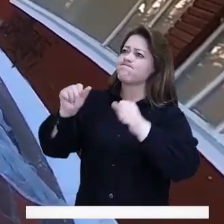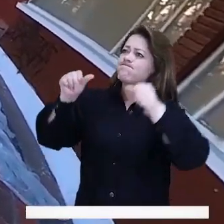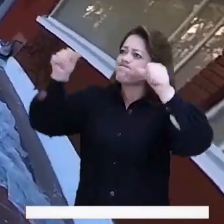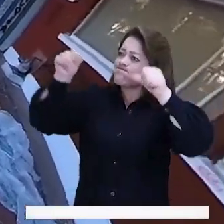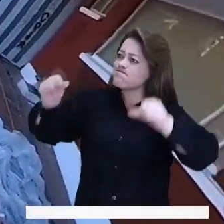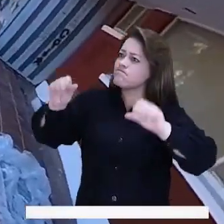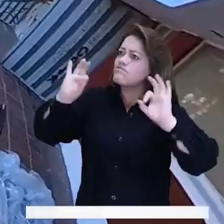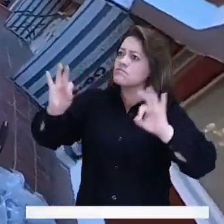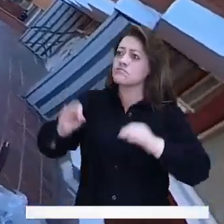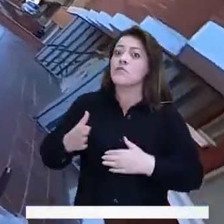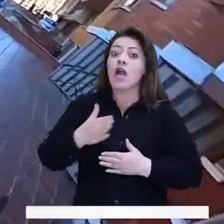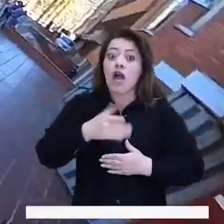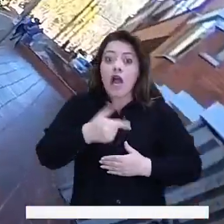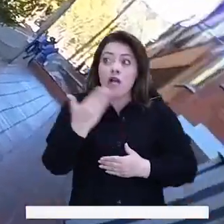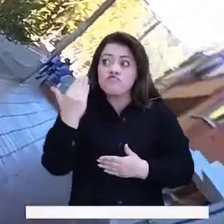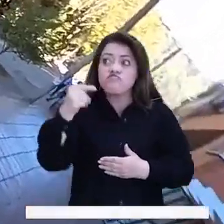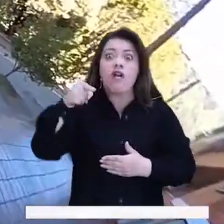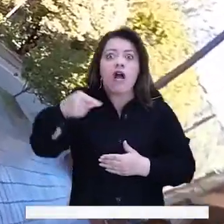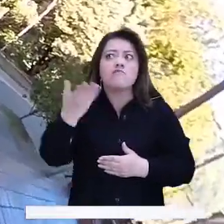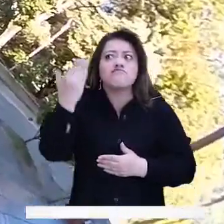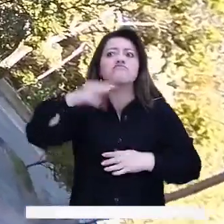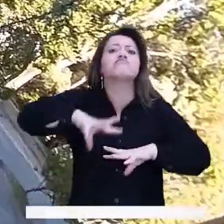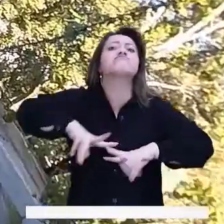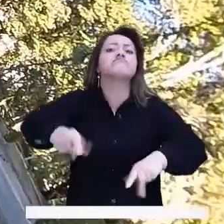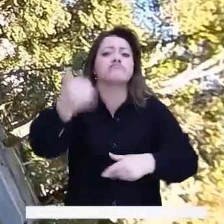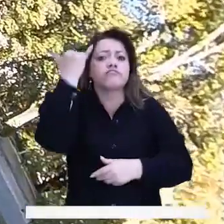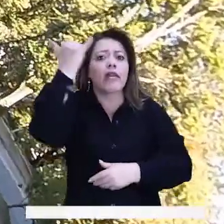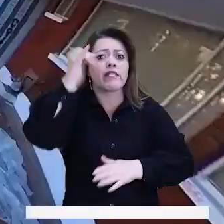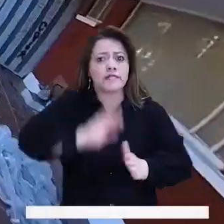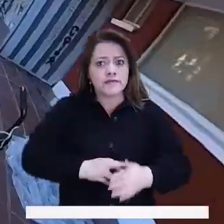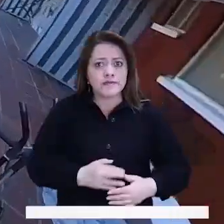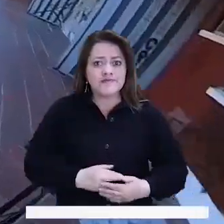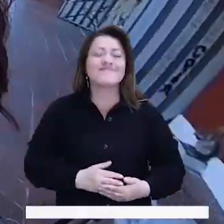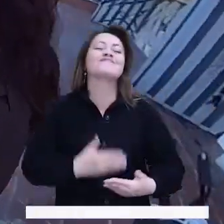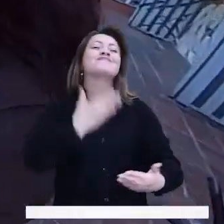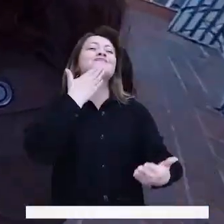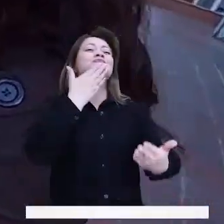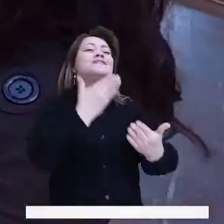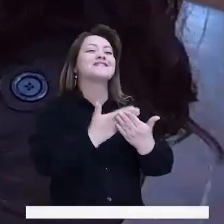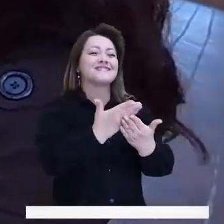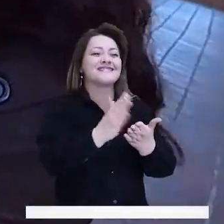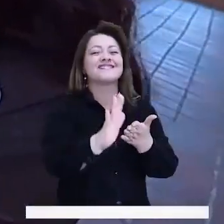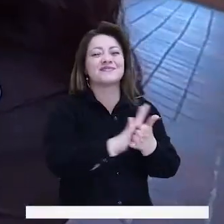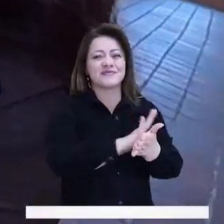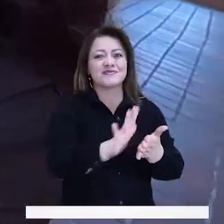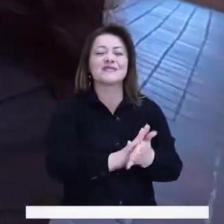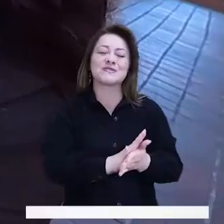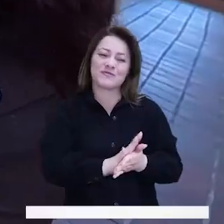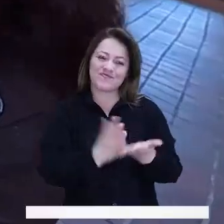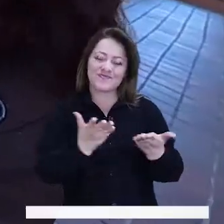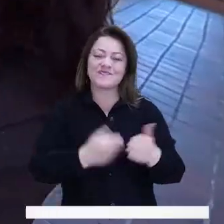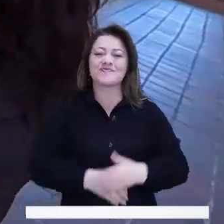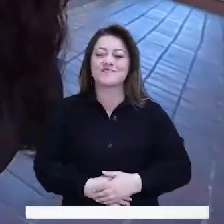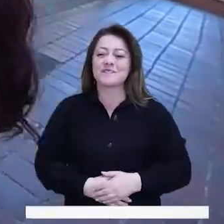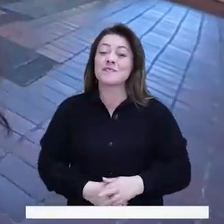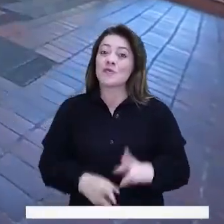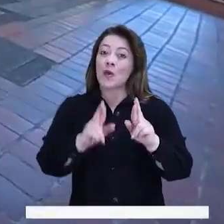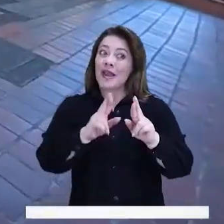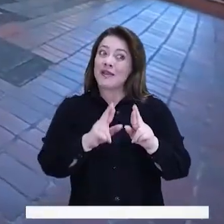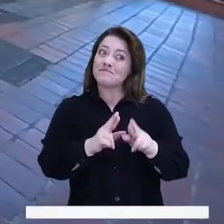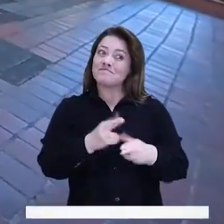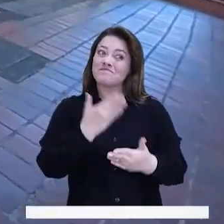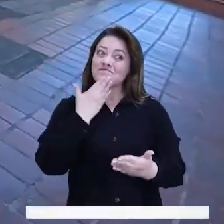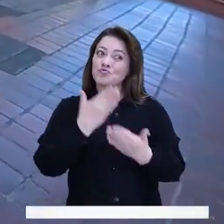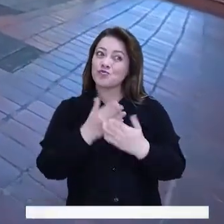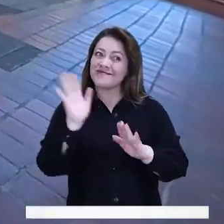la seguridad. A mí se me metieron aquí, a qué hora los atraigo yo. Pues vecina, muchísimas gracias por su aporte, es muy valioso para nosotros